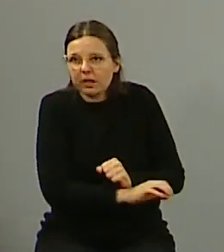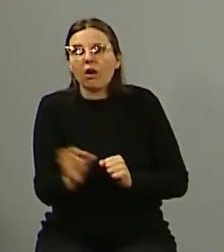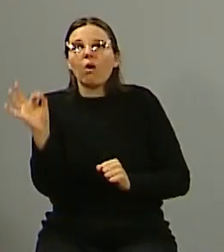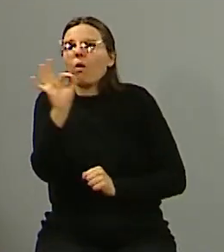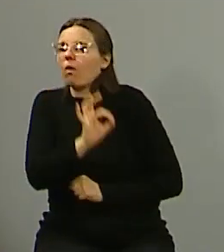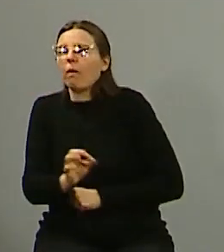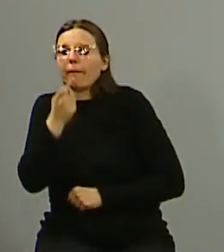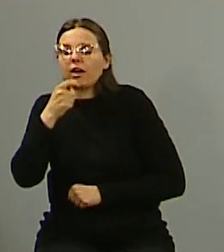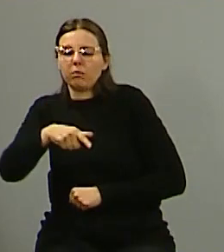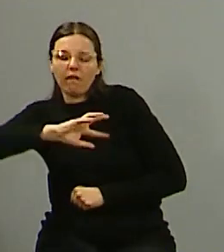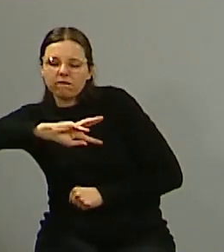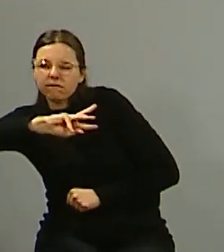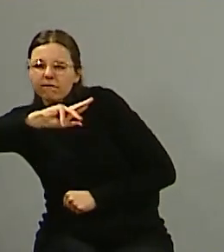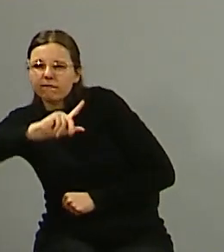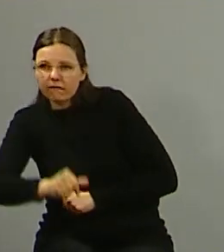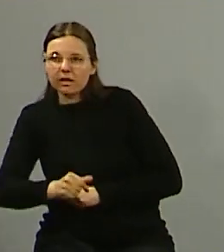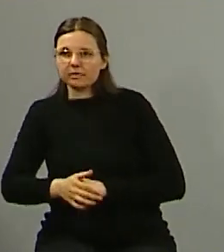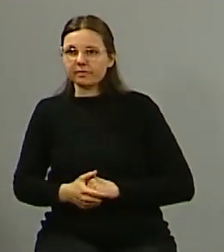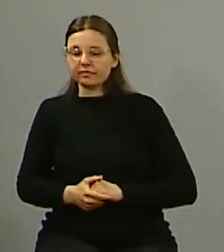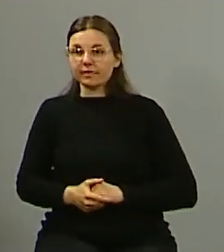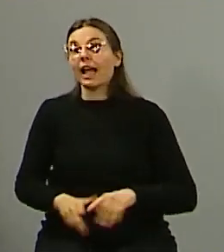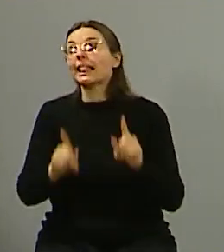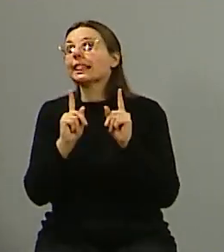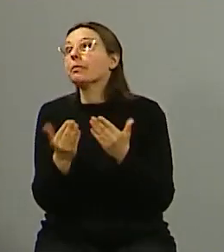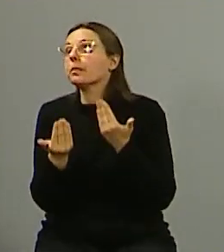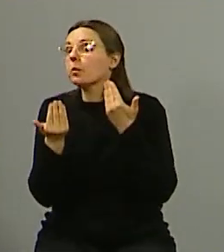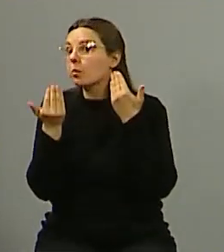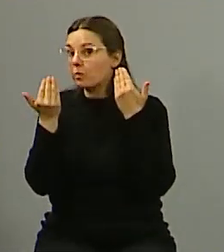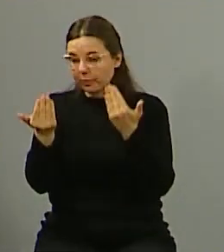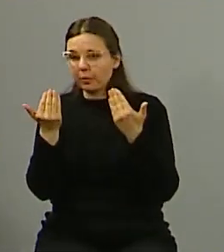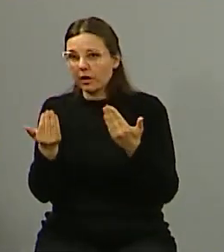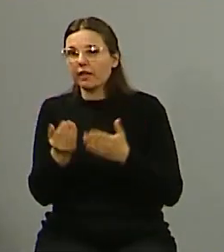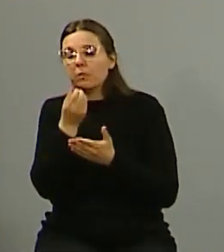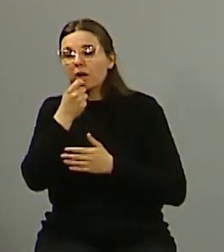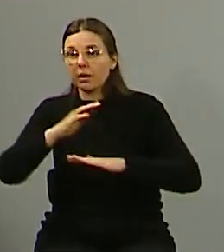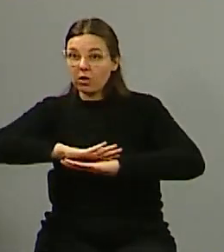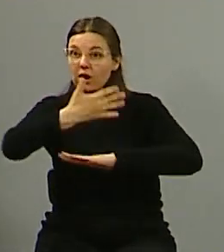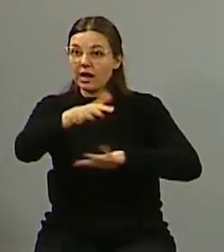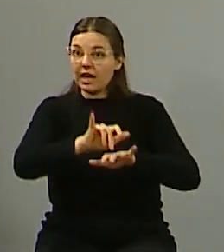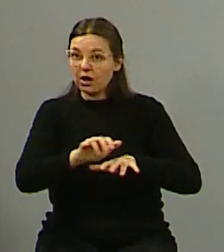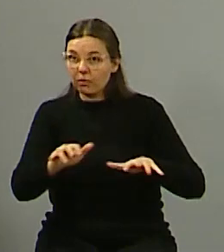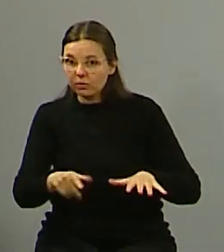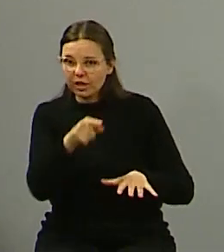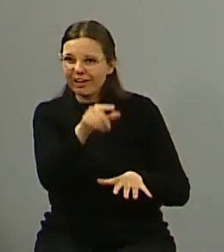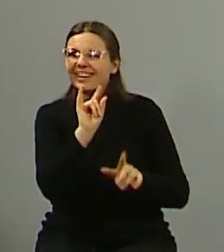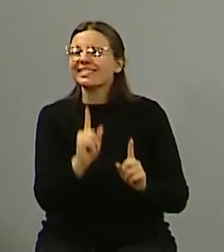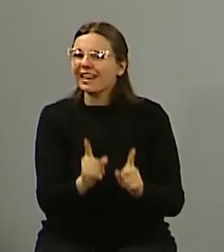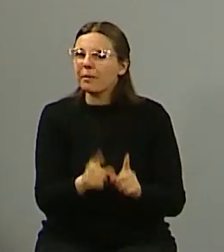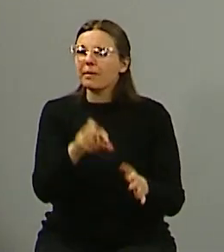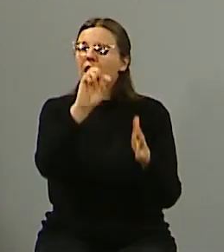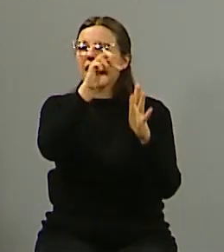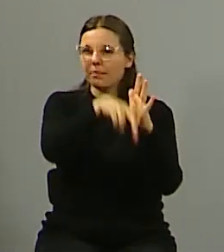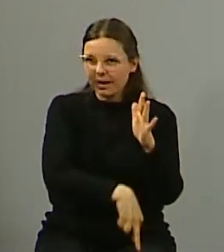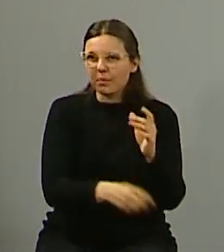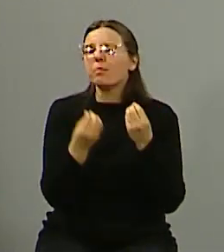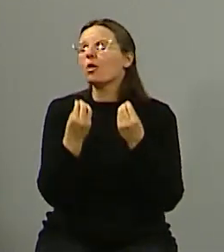dado la posibilidad de que esa aplicación se baje a la computadora porque lo primero que te roban es el celular, entran a un minimarker, entran a un drastor, a un restaurante, a un café, lo